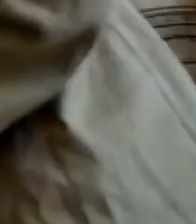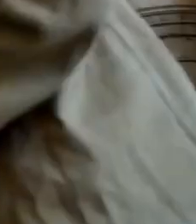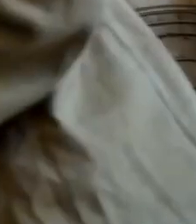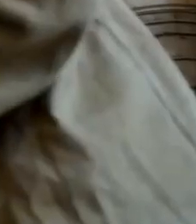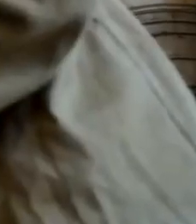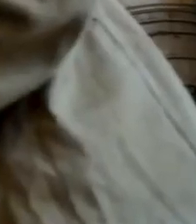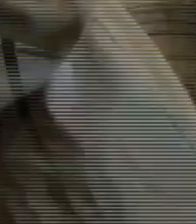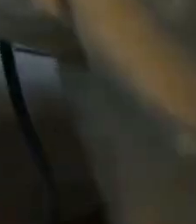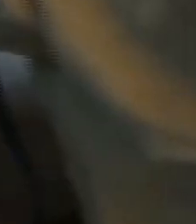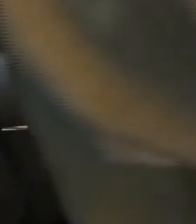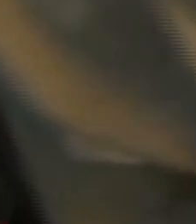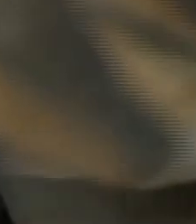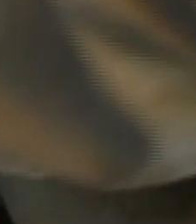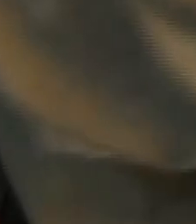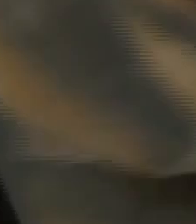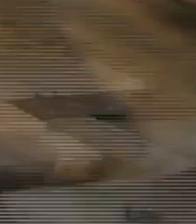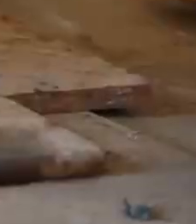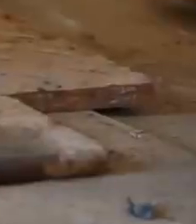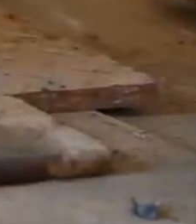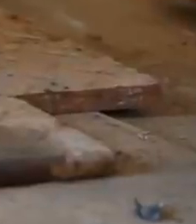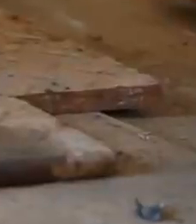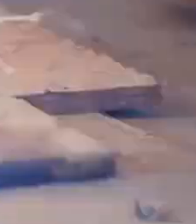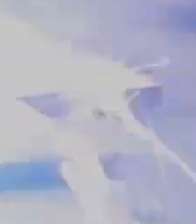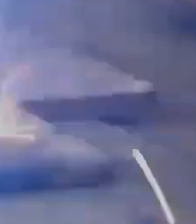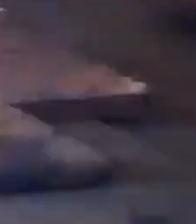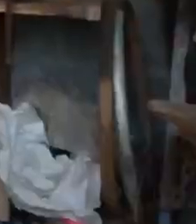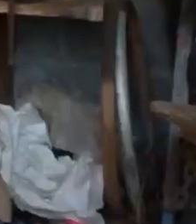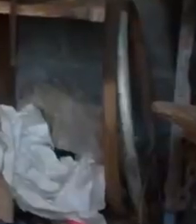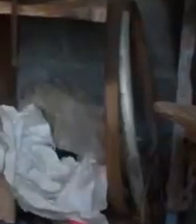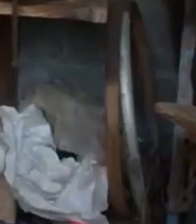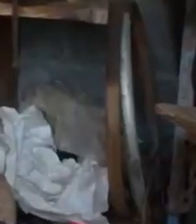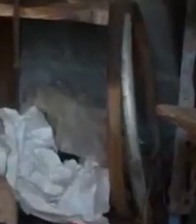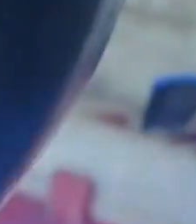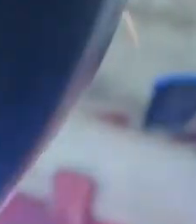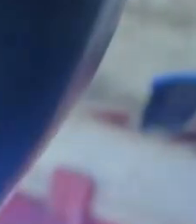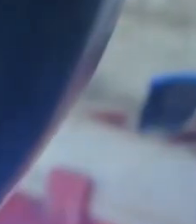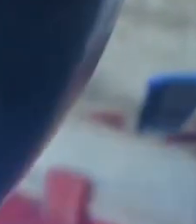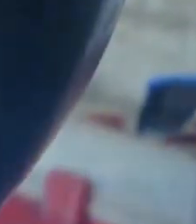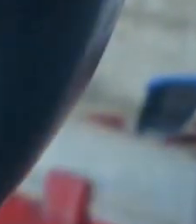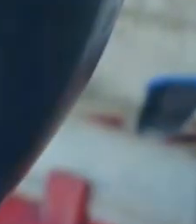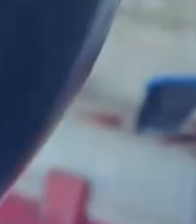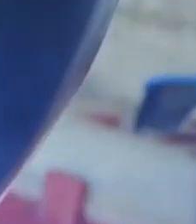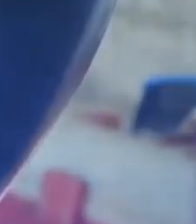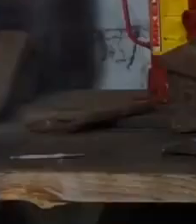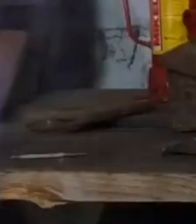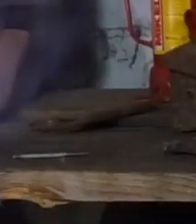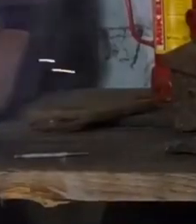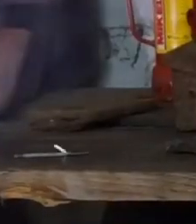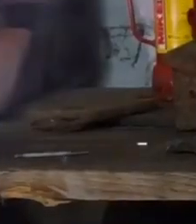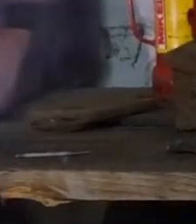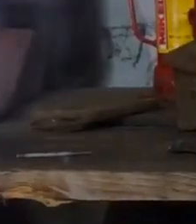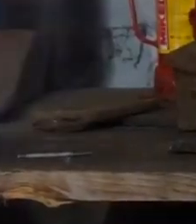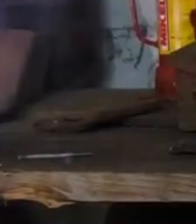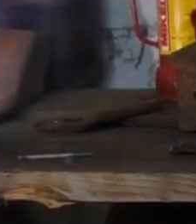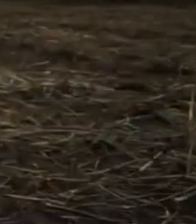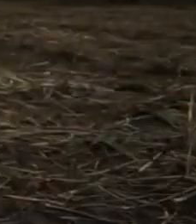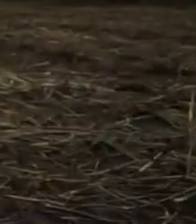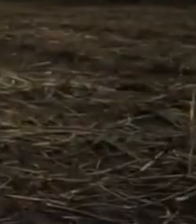de Nito Juárez, pude comprar herramientas y una máquina de soldado para trabajar y mantener mi propio taller.